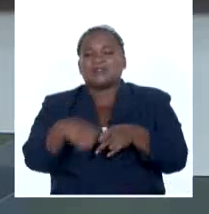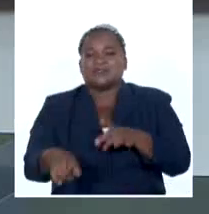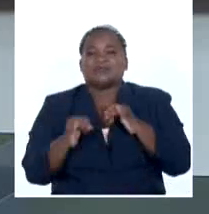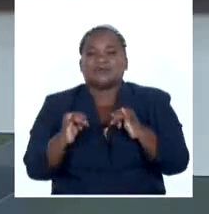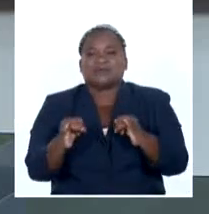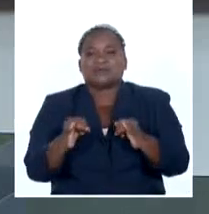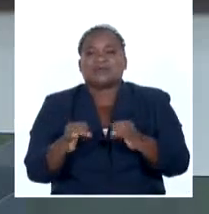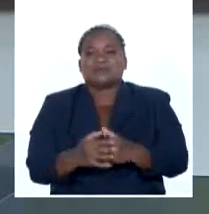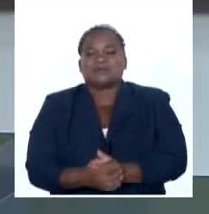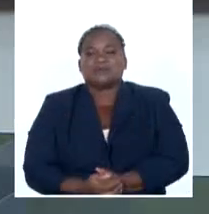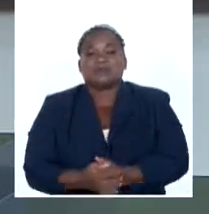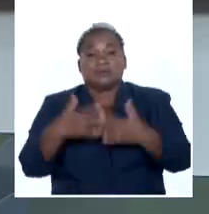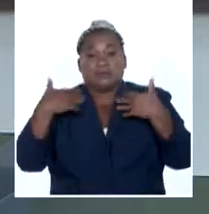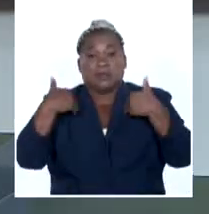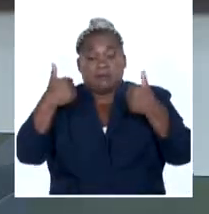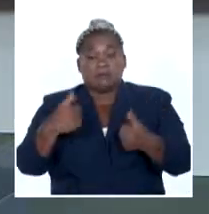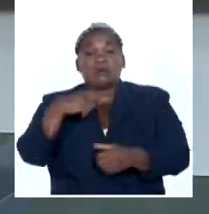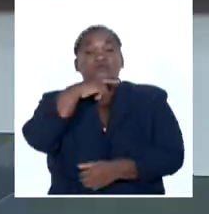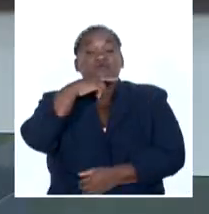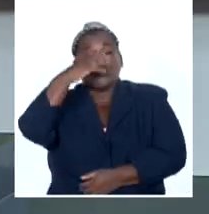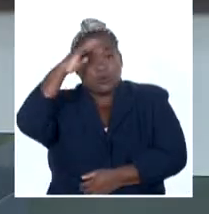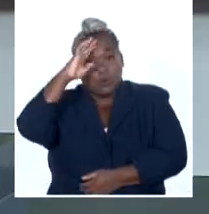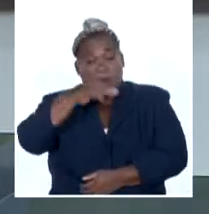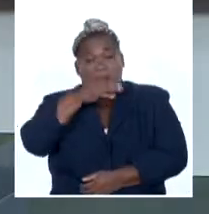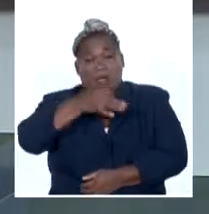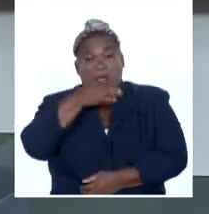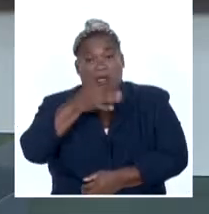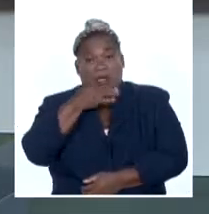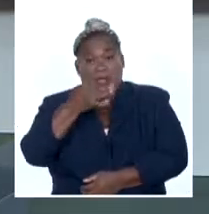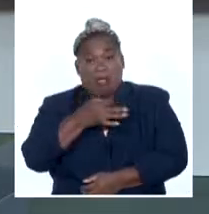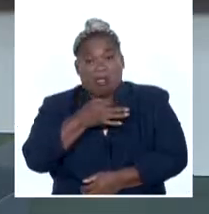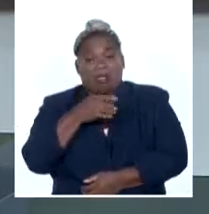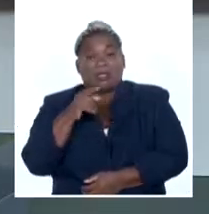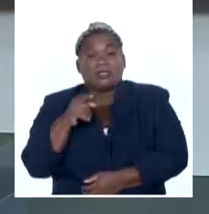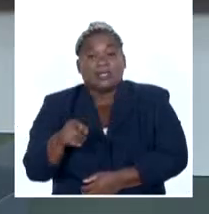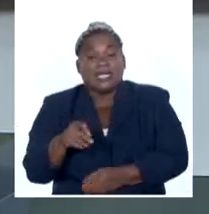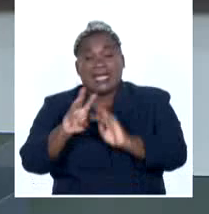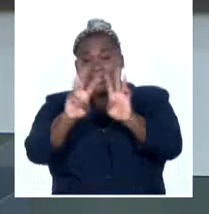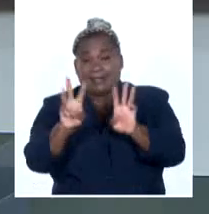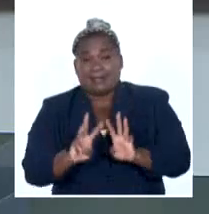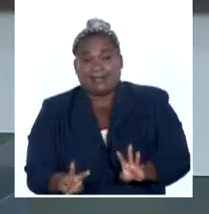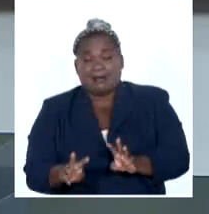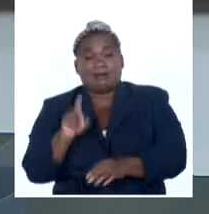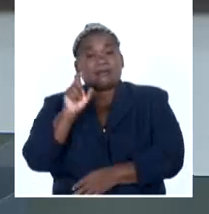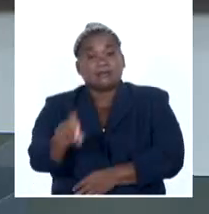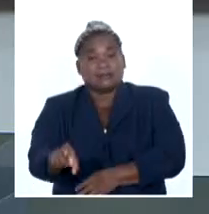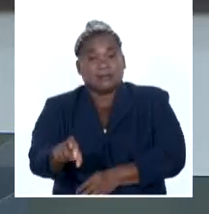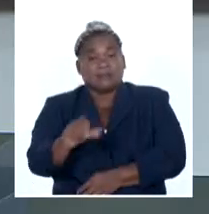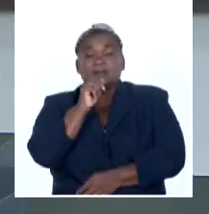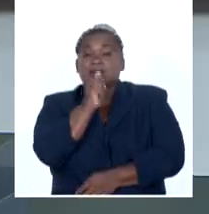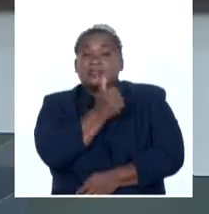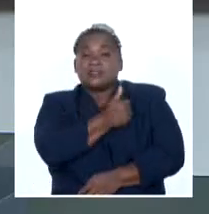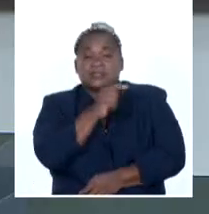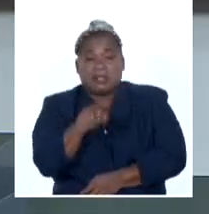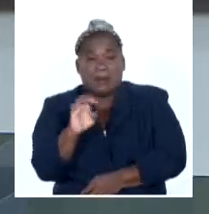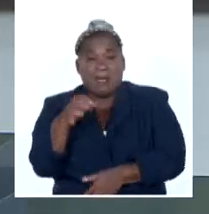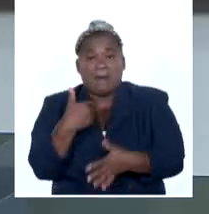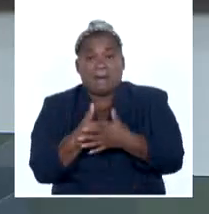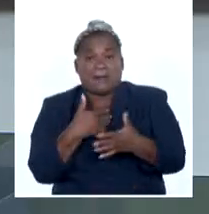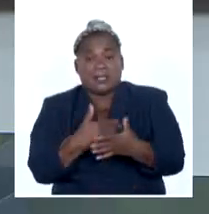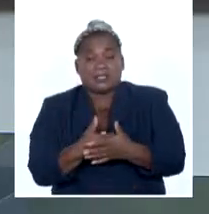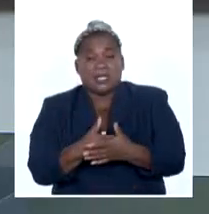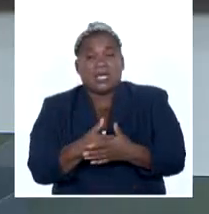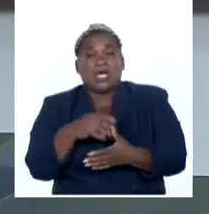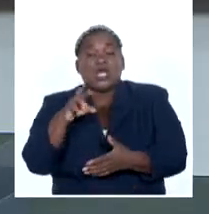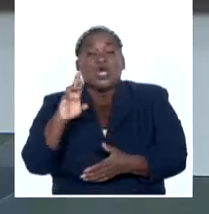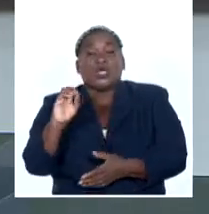La embajada de Rusia en Cuba anunció a través de sus redes sociales que a finales del próximo diciembre la compañía Rosilla, la